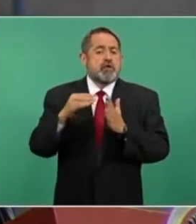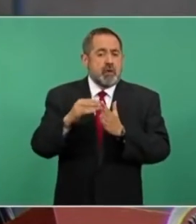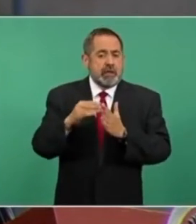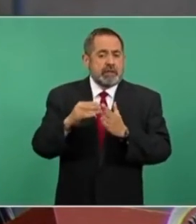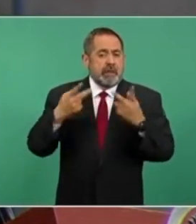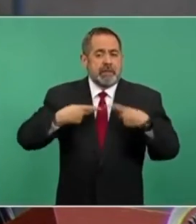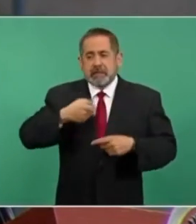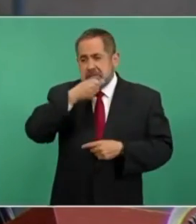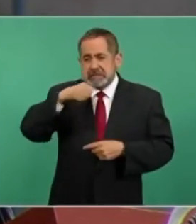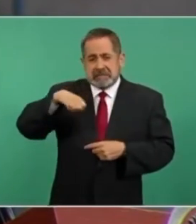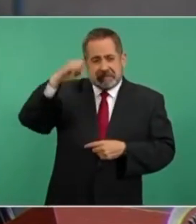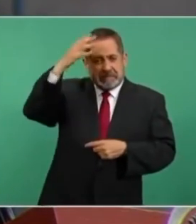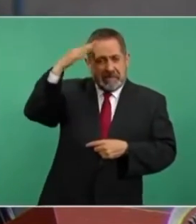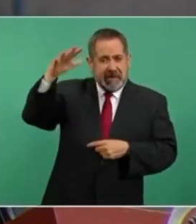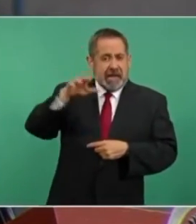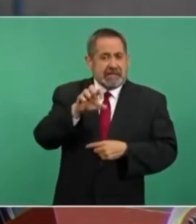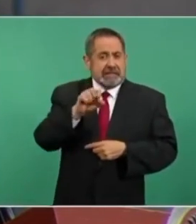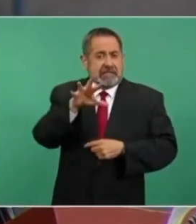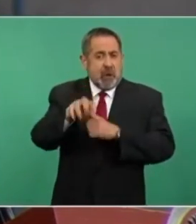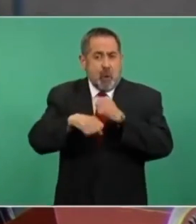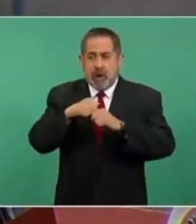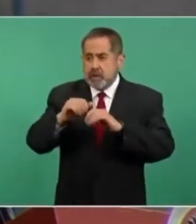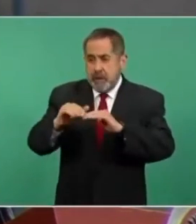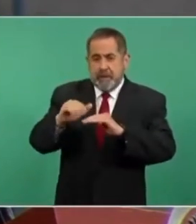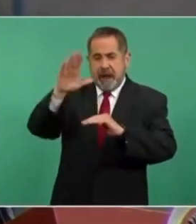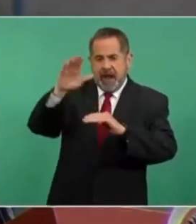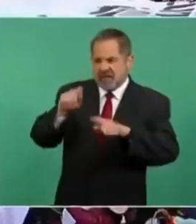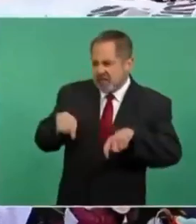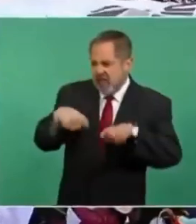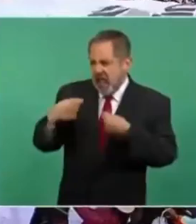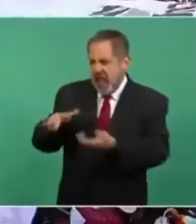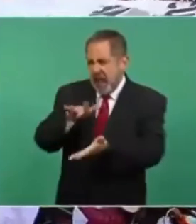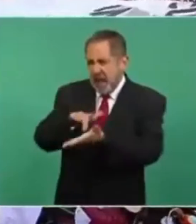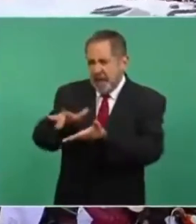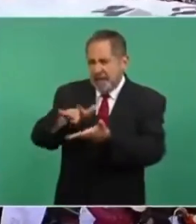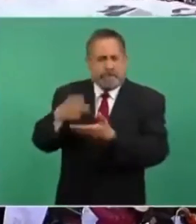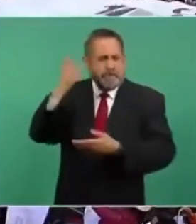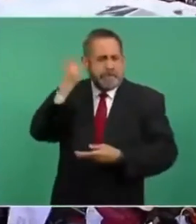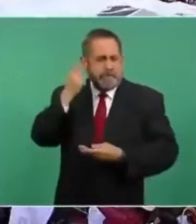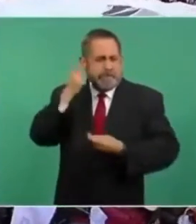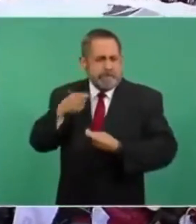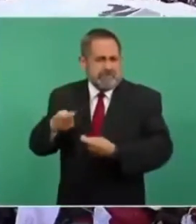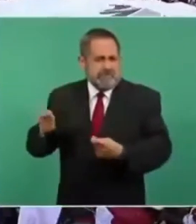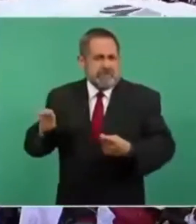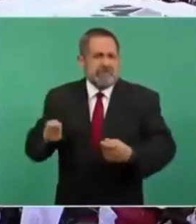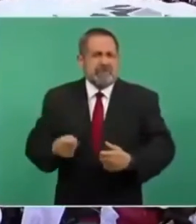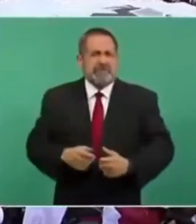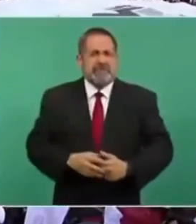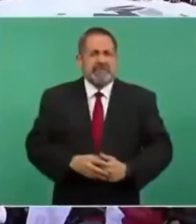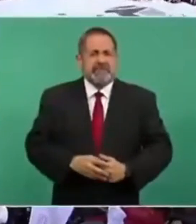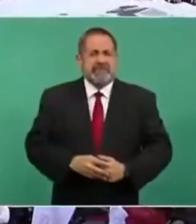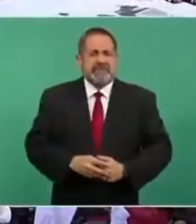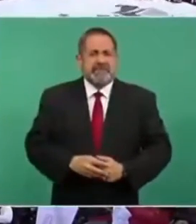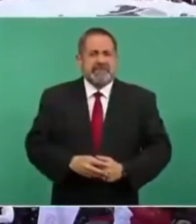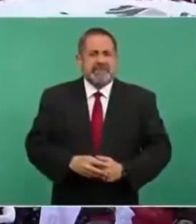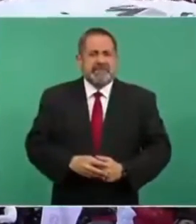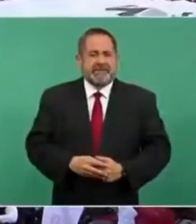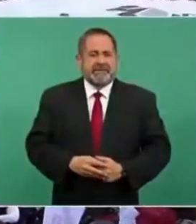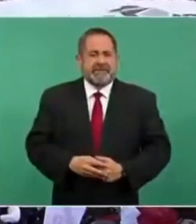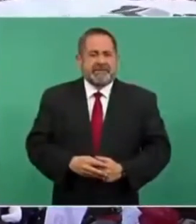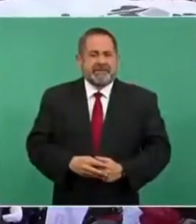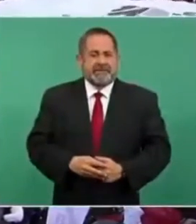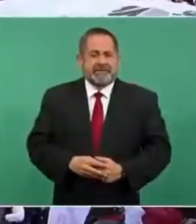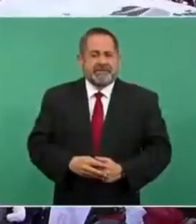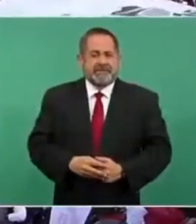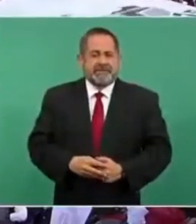mandatario de la nación comentó que después de mucho tiempo sin estar en la plaza y sin concentración de este tipo, se dijo conmovido porque